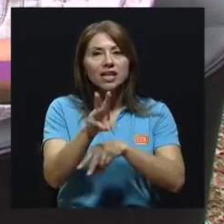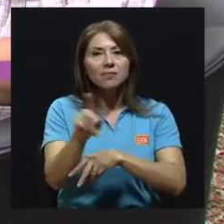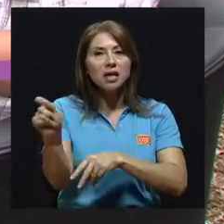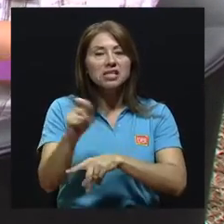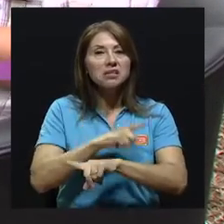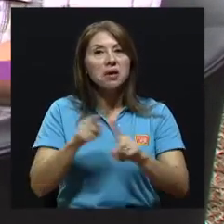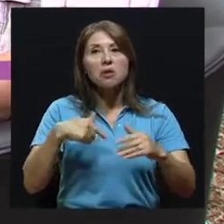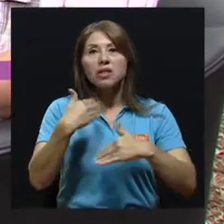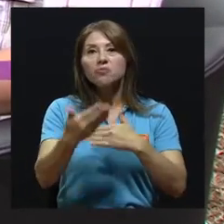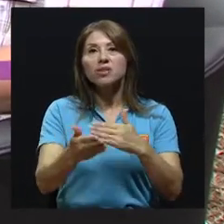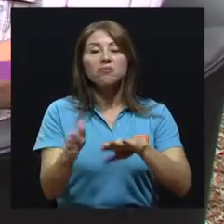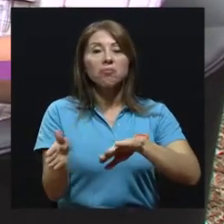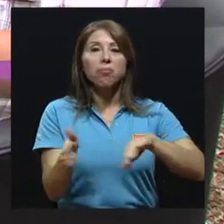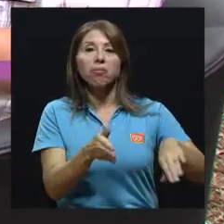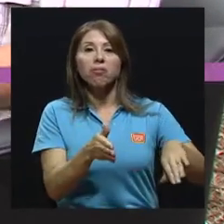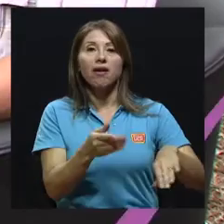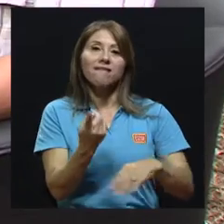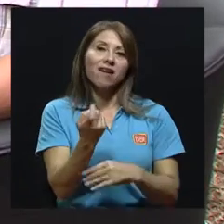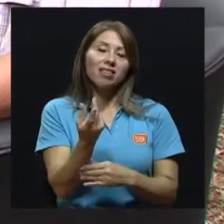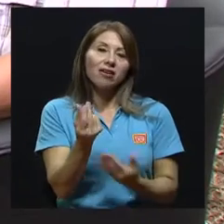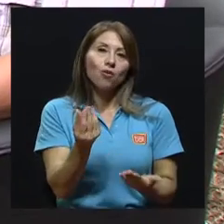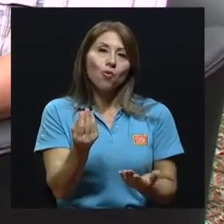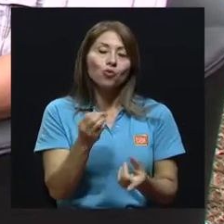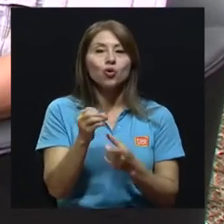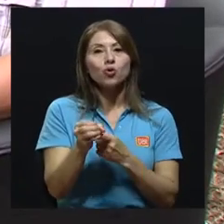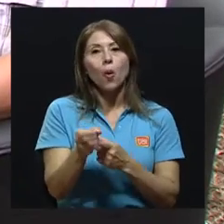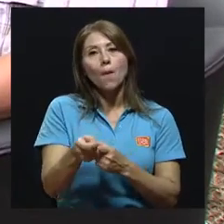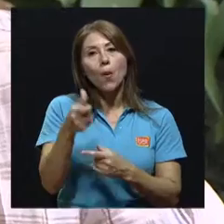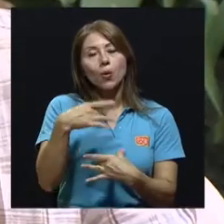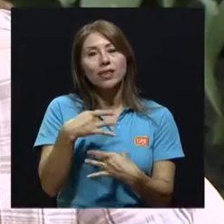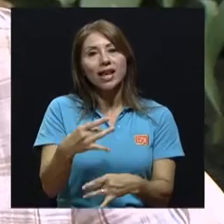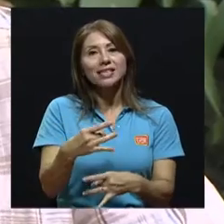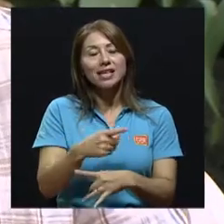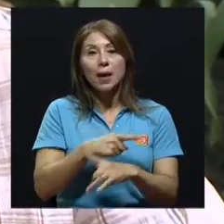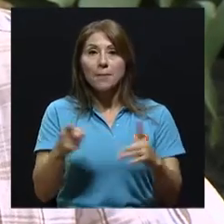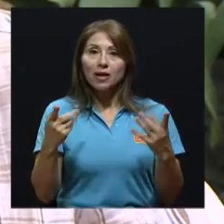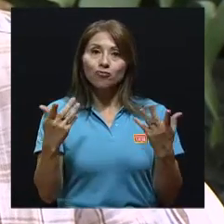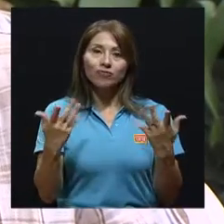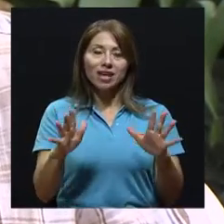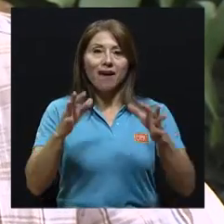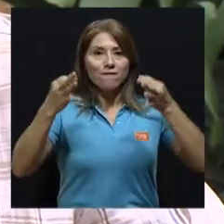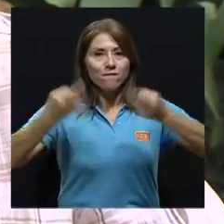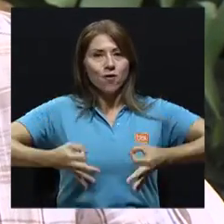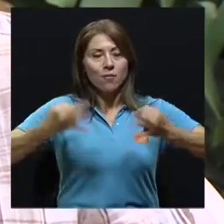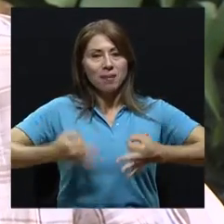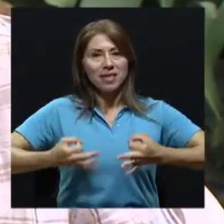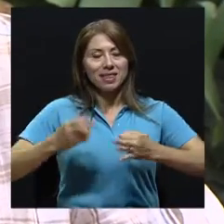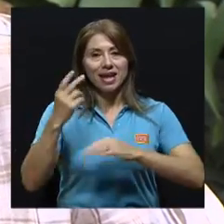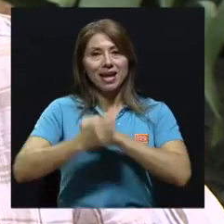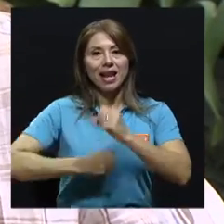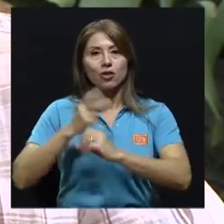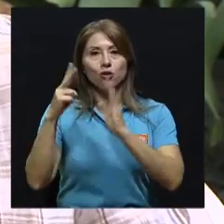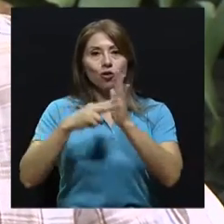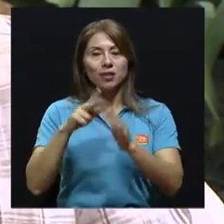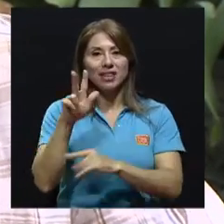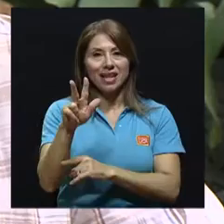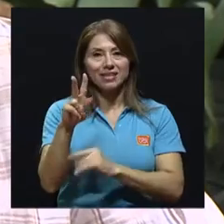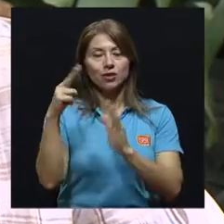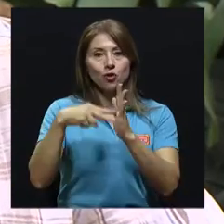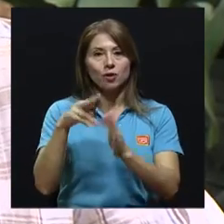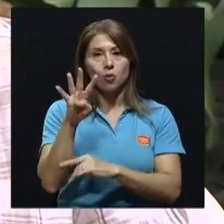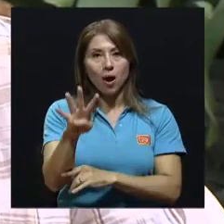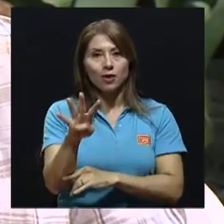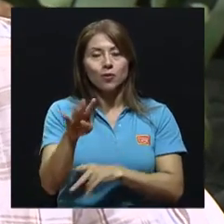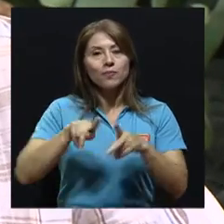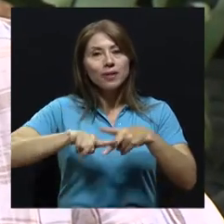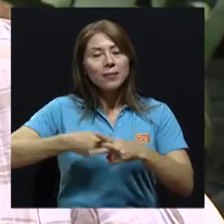botaba. Lamentablemente, falta de recursos, poco interés que había en el tiempo en el tema. Pero bueno, ya formalmente, 2003-2004, empezamos a